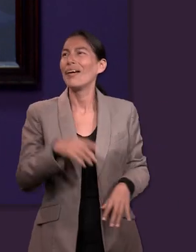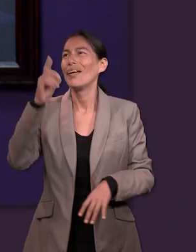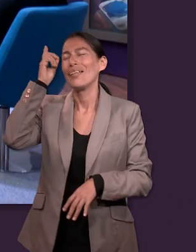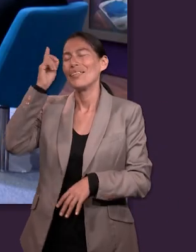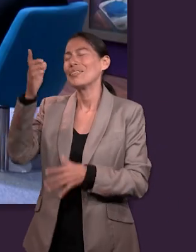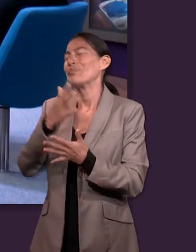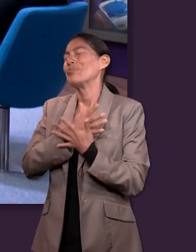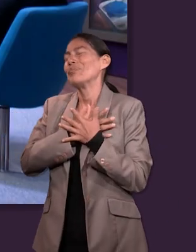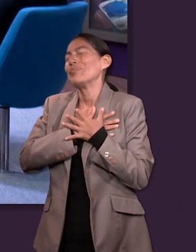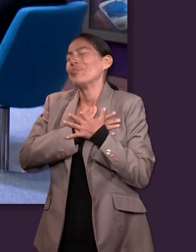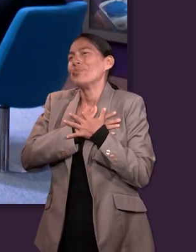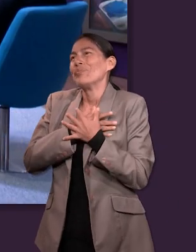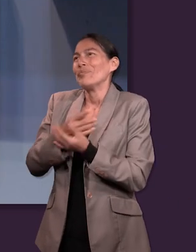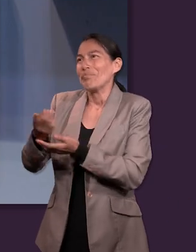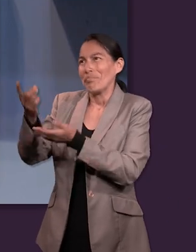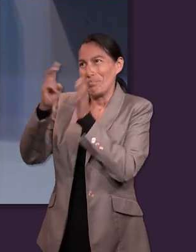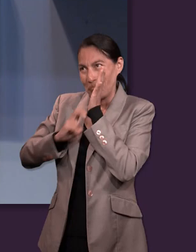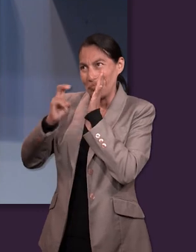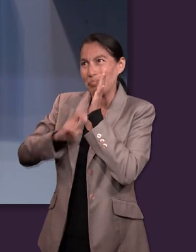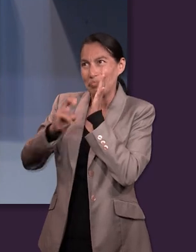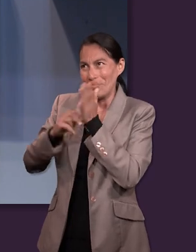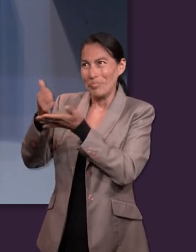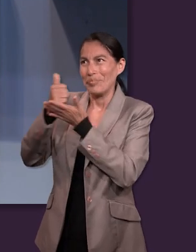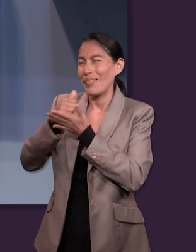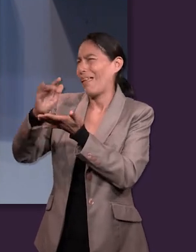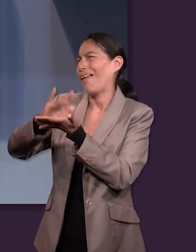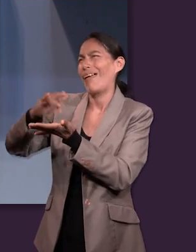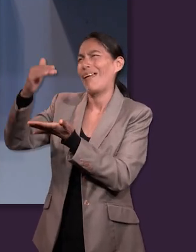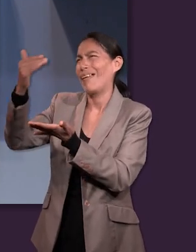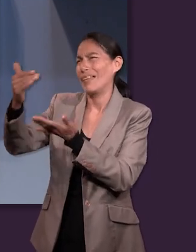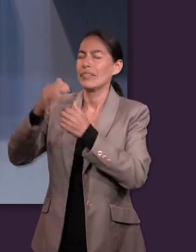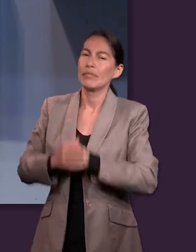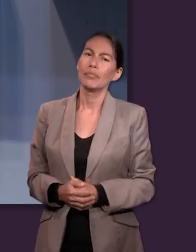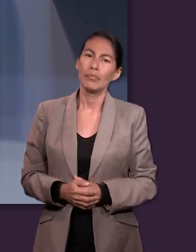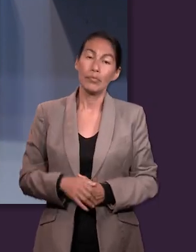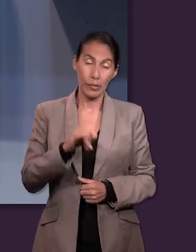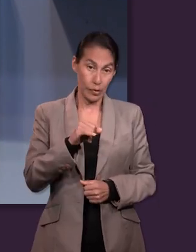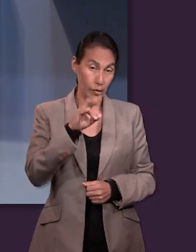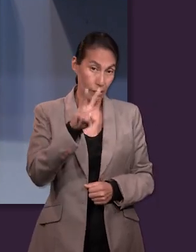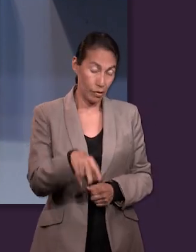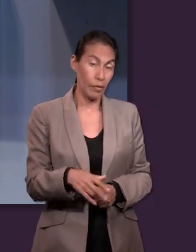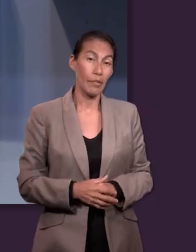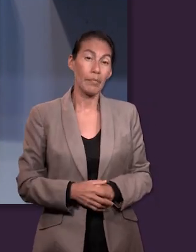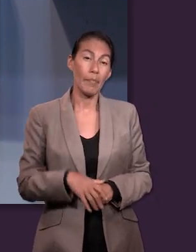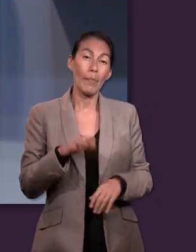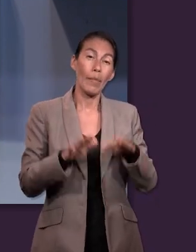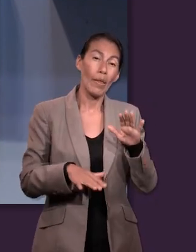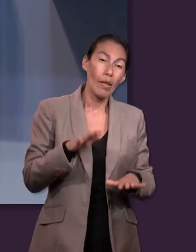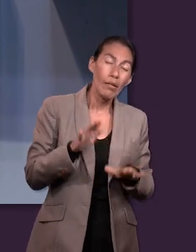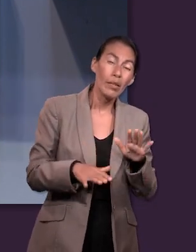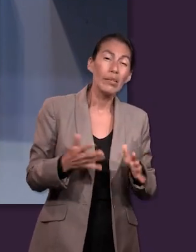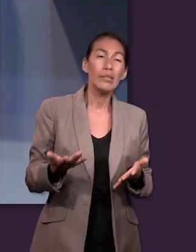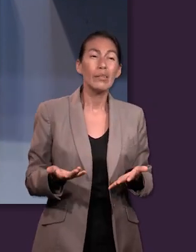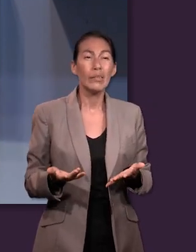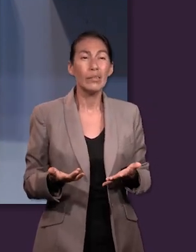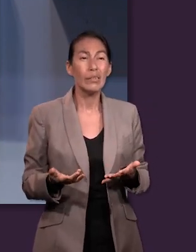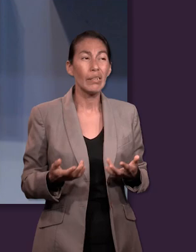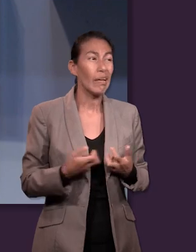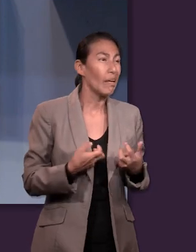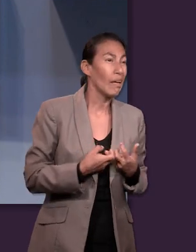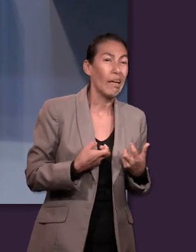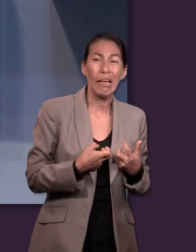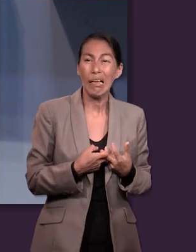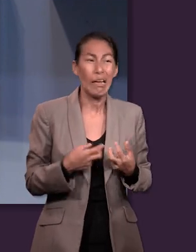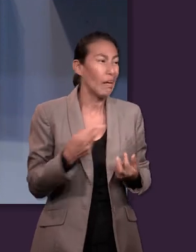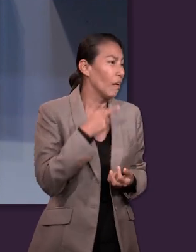creo que caemos muchas veces en el estrés, en el estrés de las situaciones, de circunstancias, de lo que está pasando, Dios está conmigo, me está ayudando, no me está